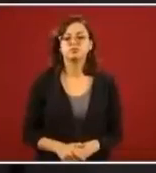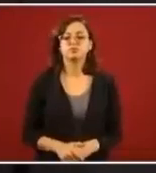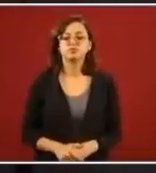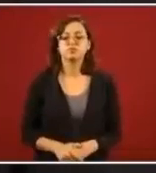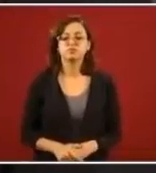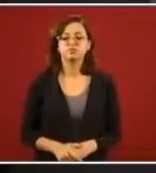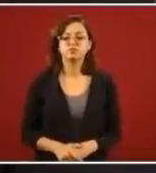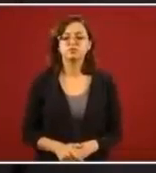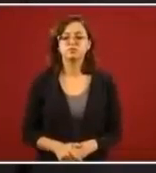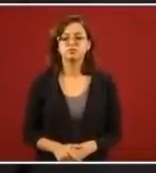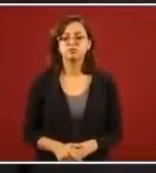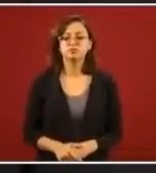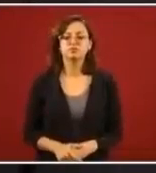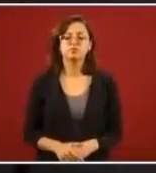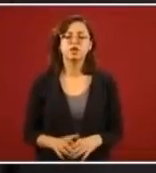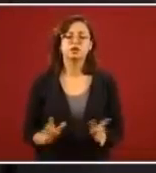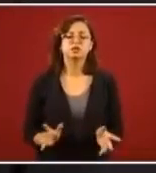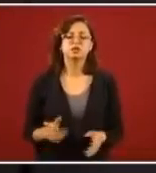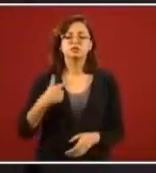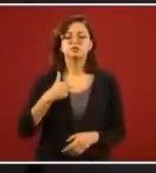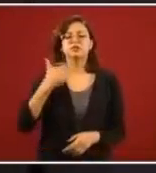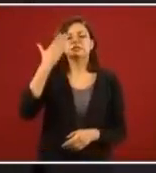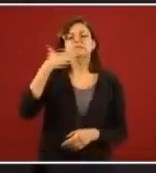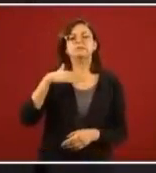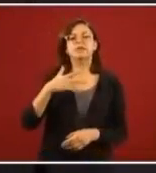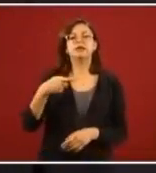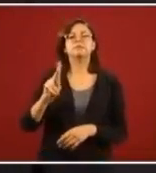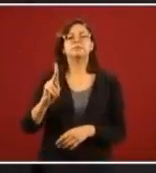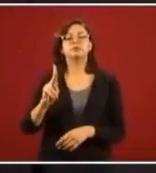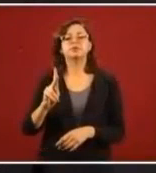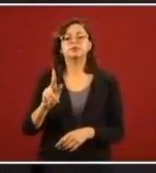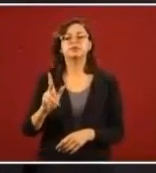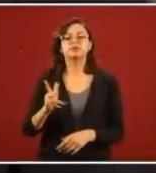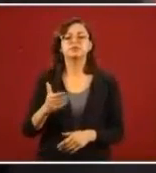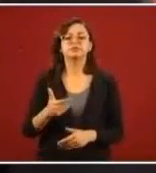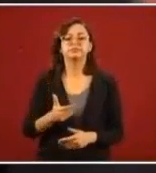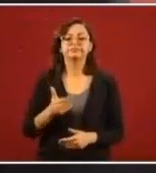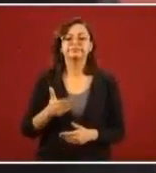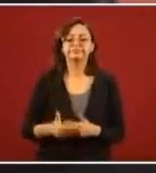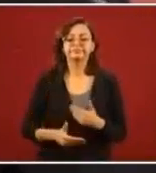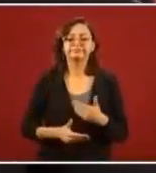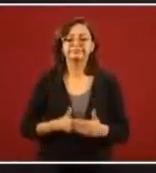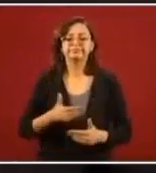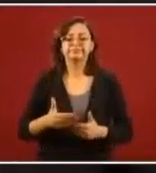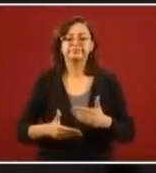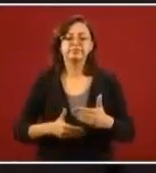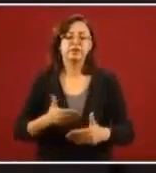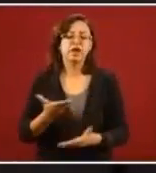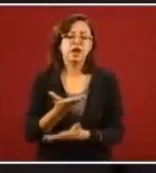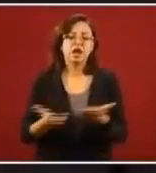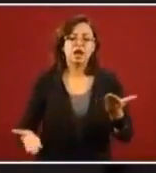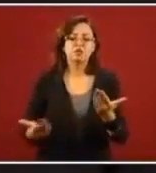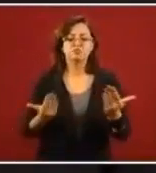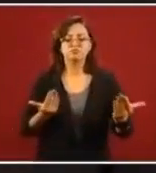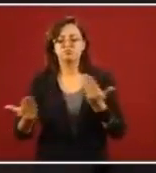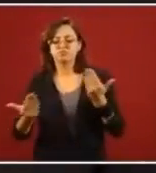Están cambiando los parámetros